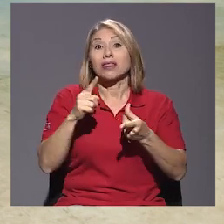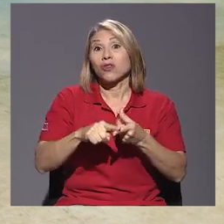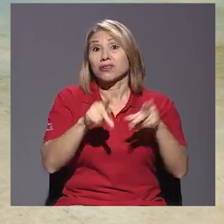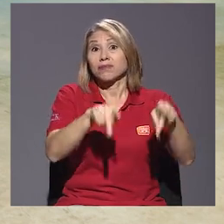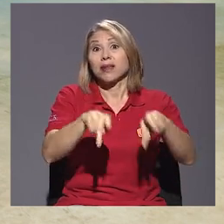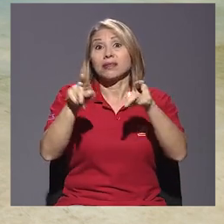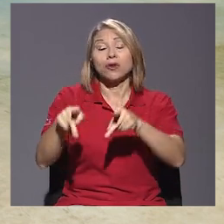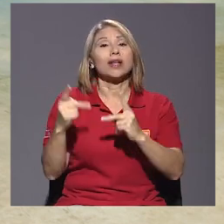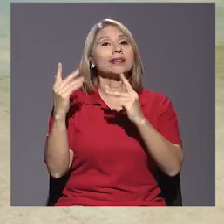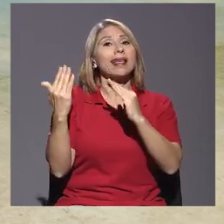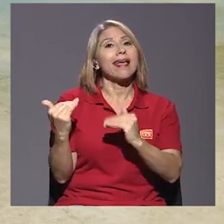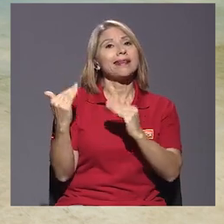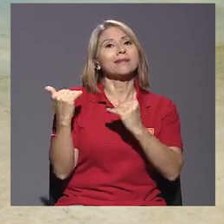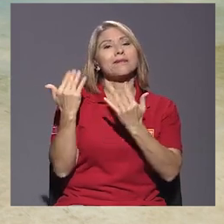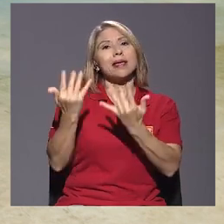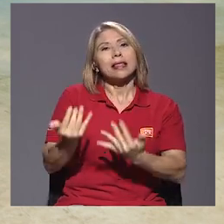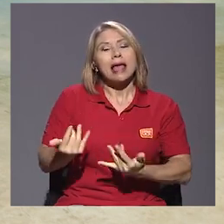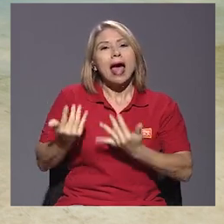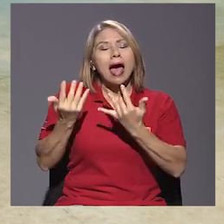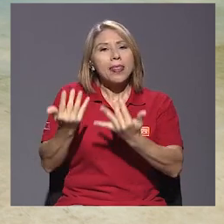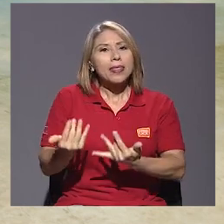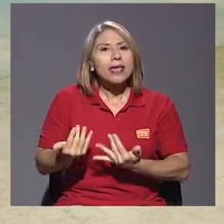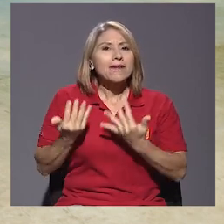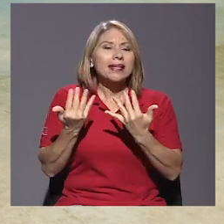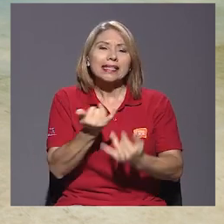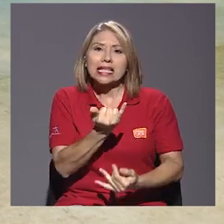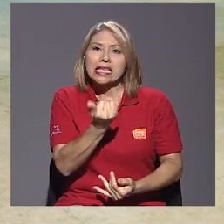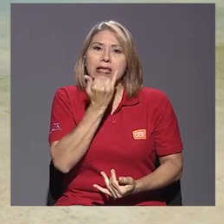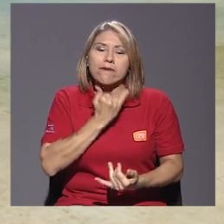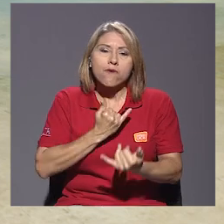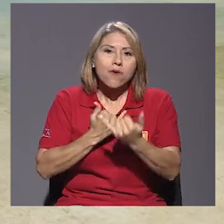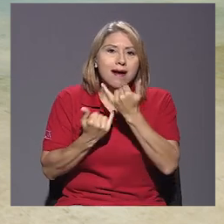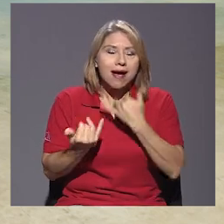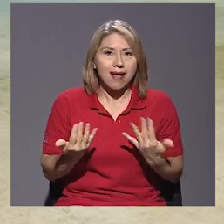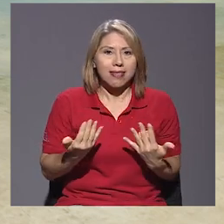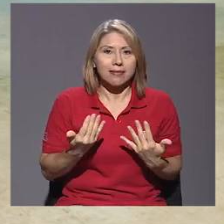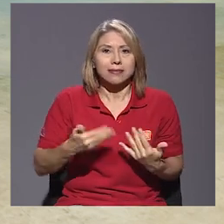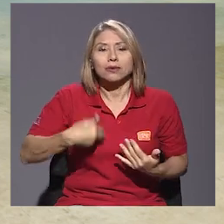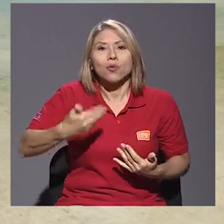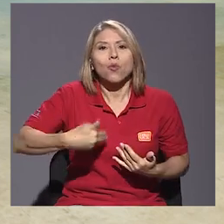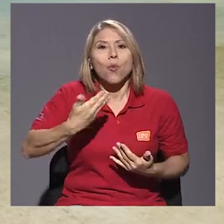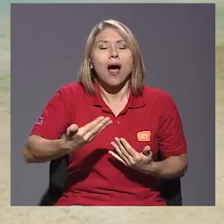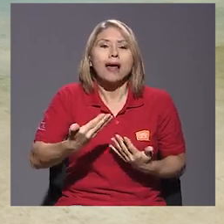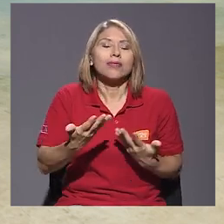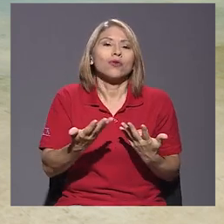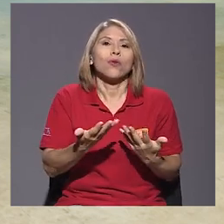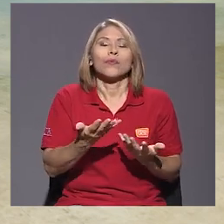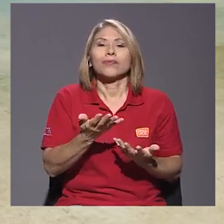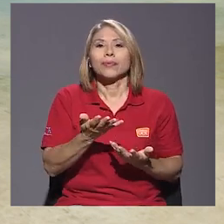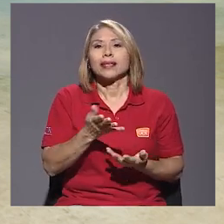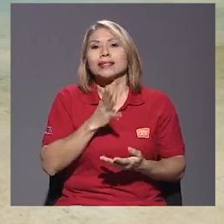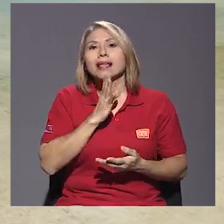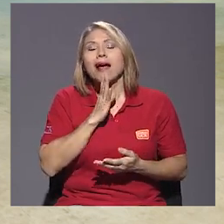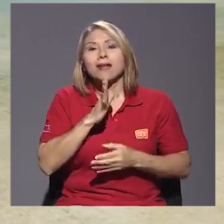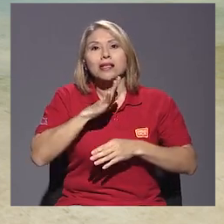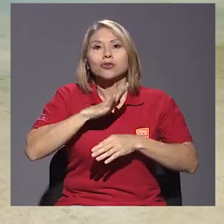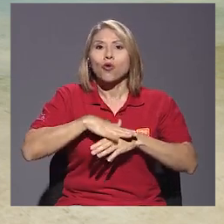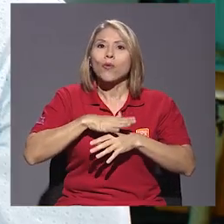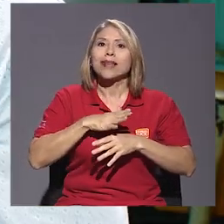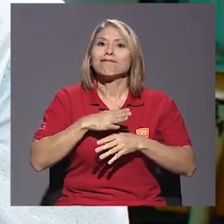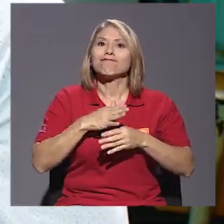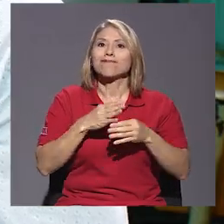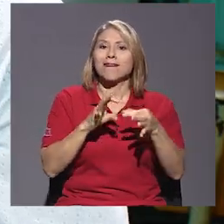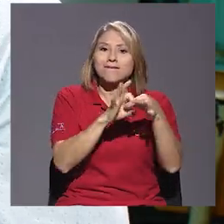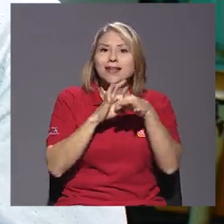expectativas bastante equivocadas cuando se trata de las interacciones que son en la vida